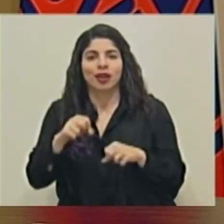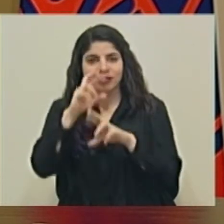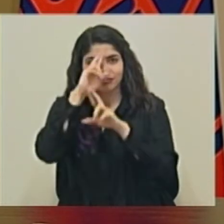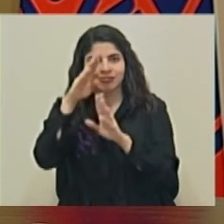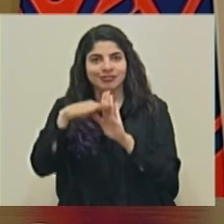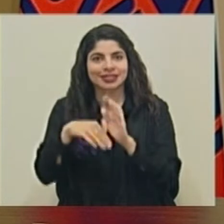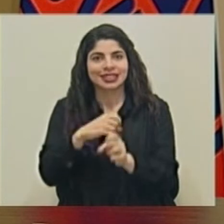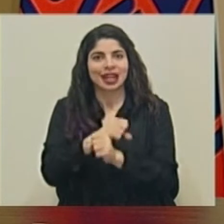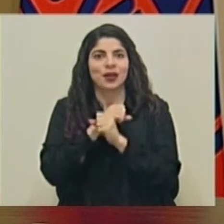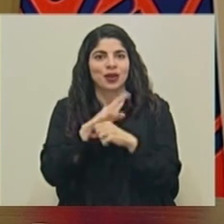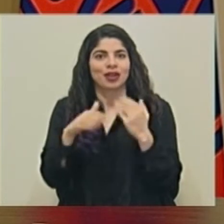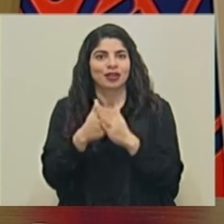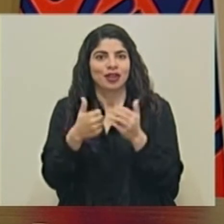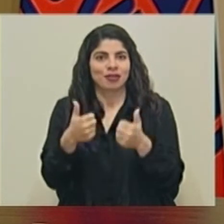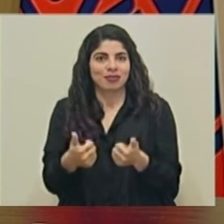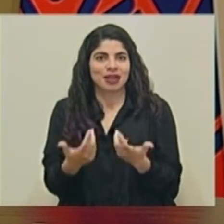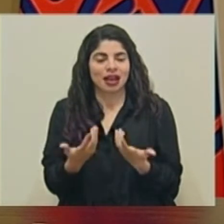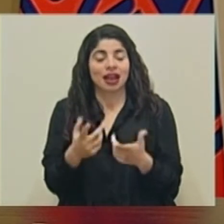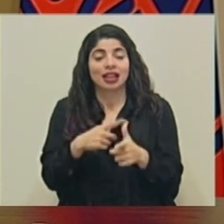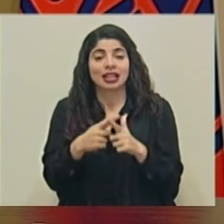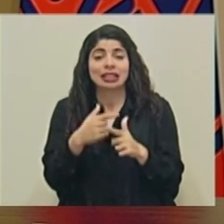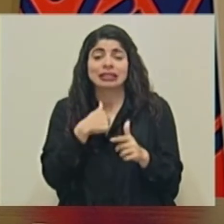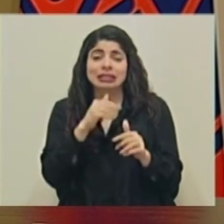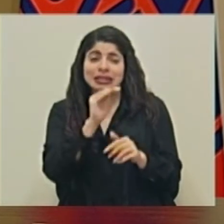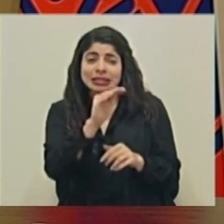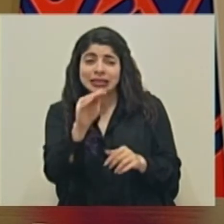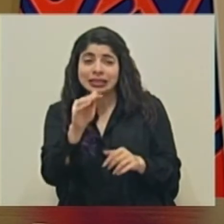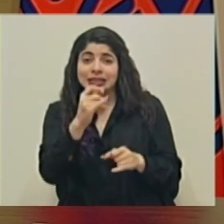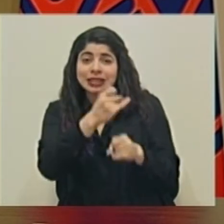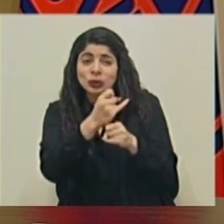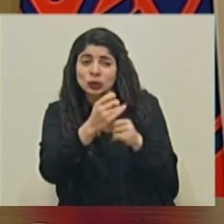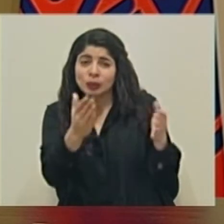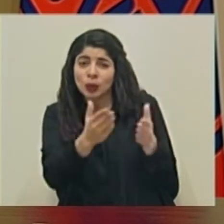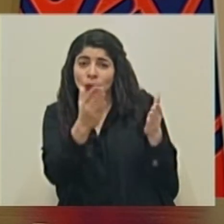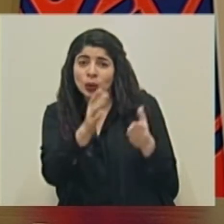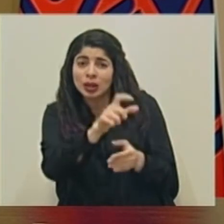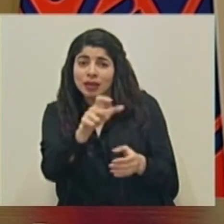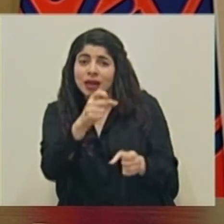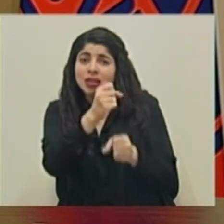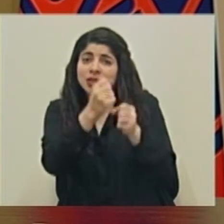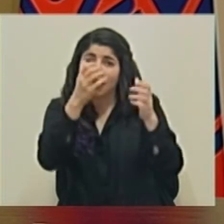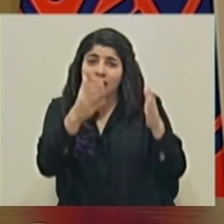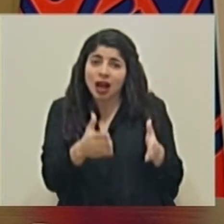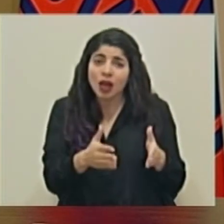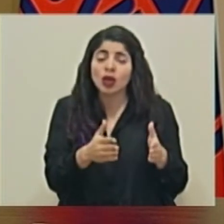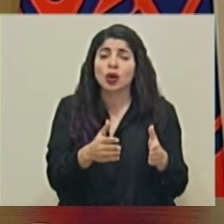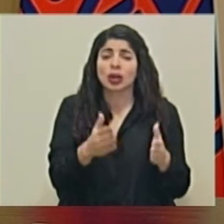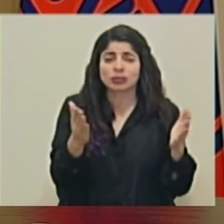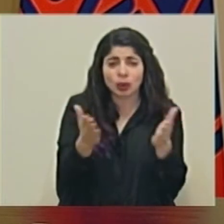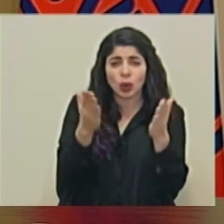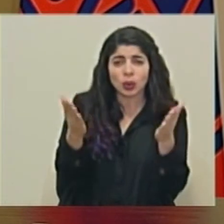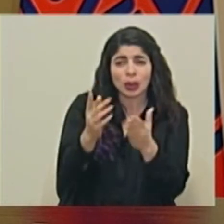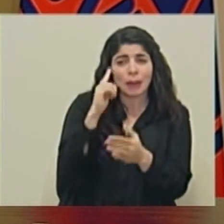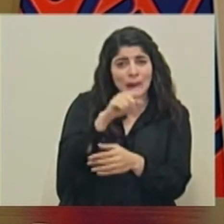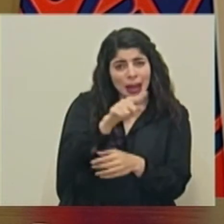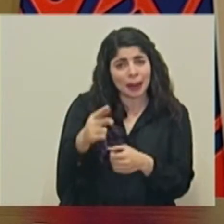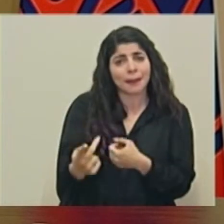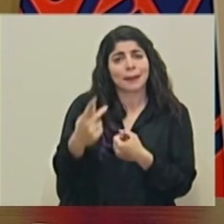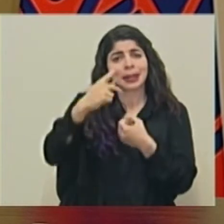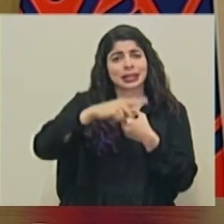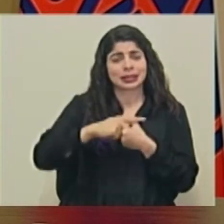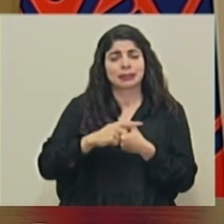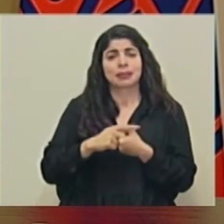a todas las instituciones para que motiven a sus trabajadores, a sus trabajadoras para participar